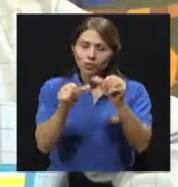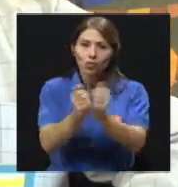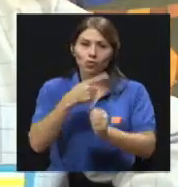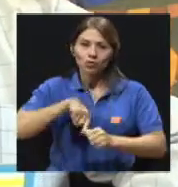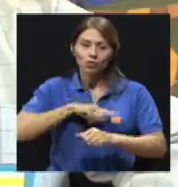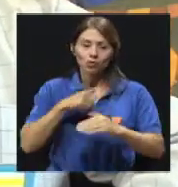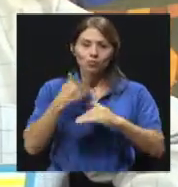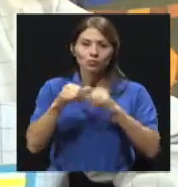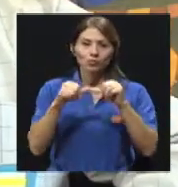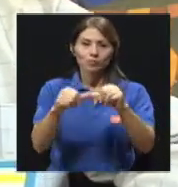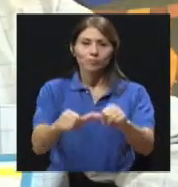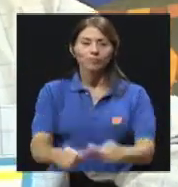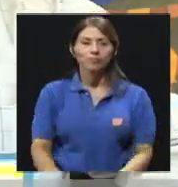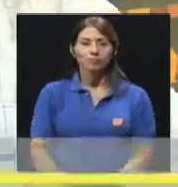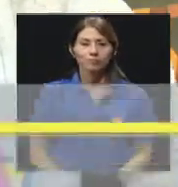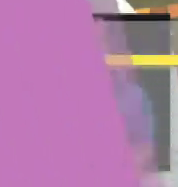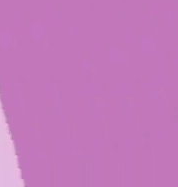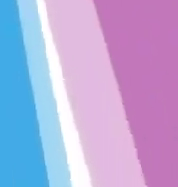nosotros y ya regresamos.